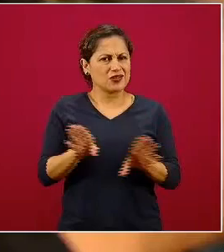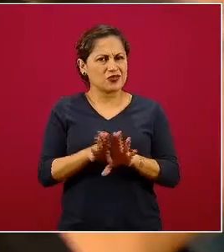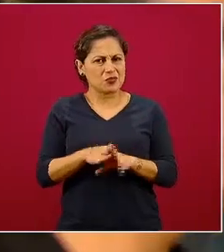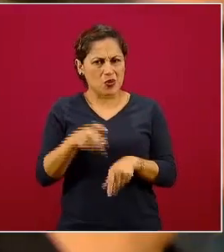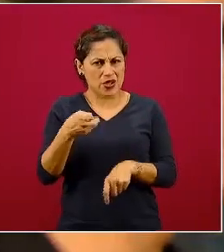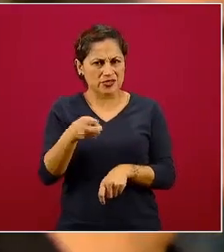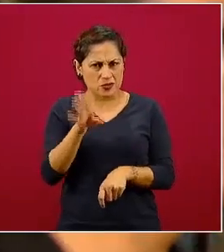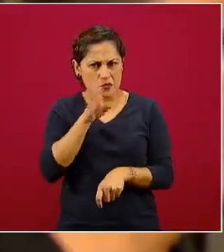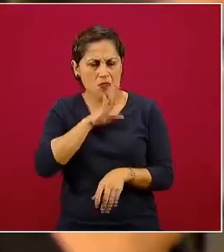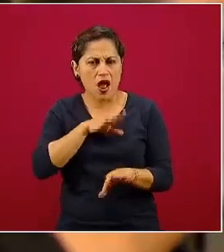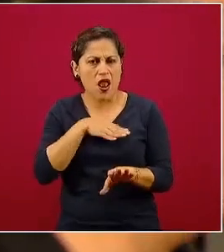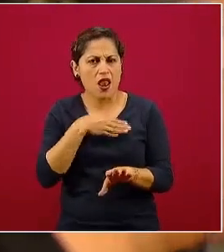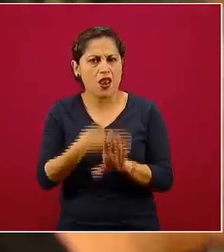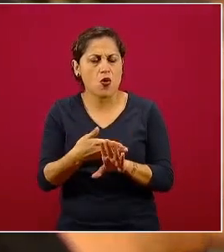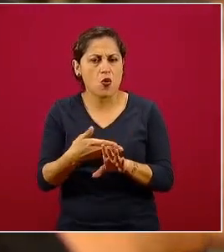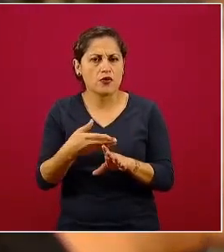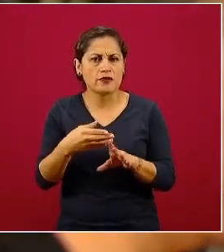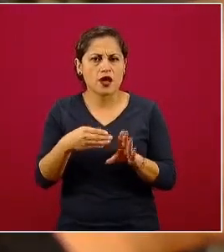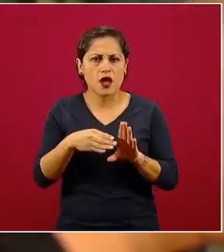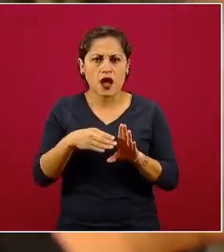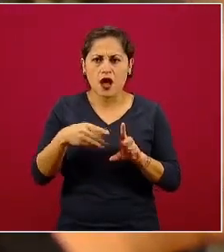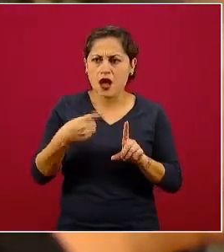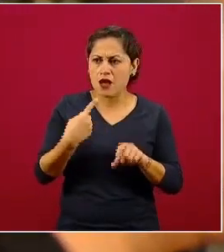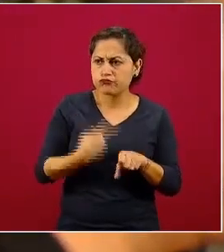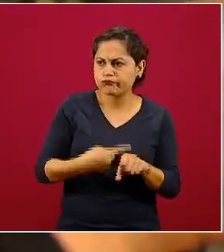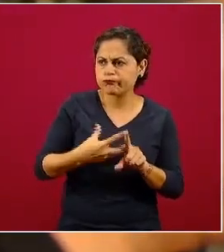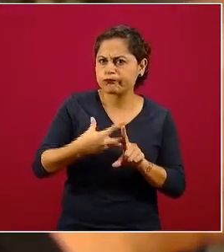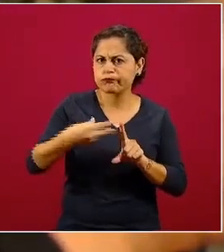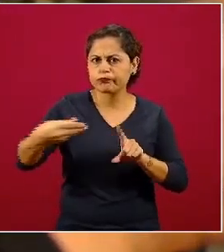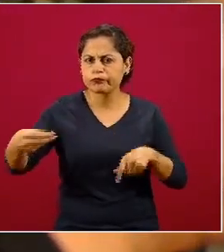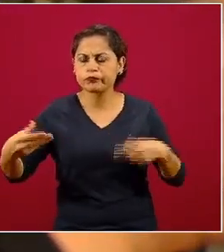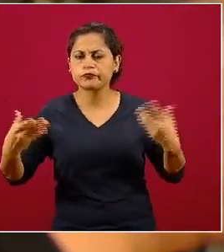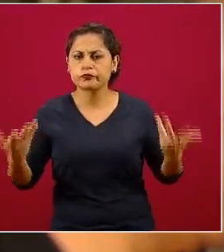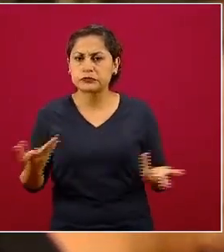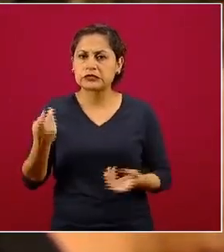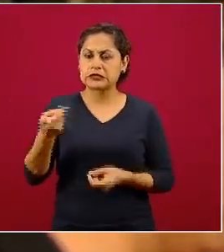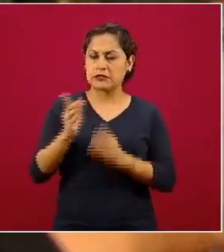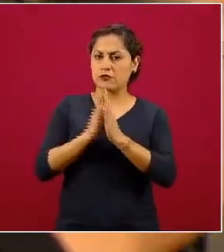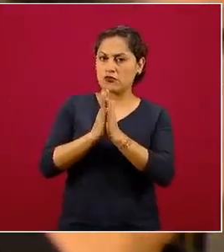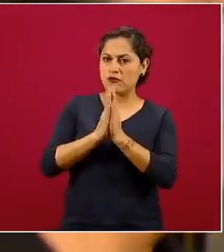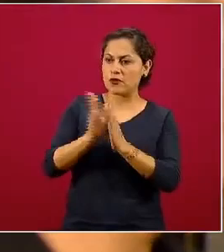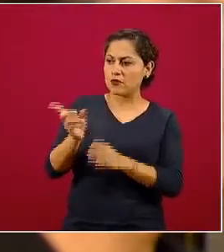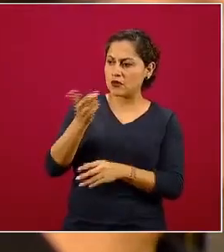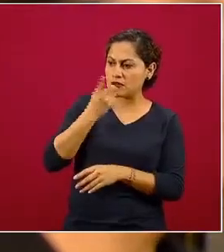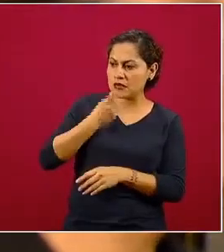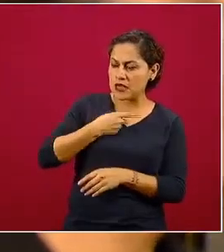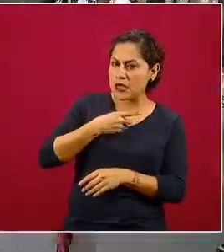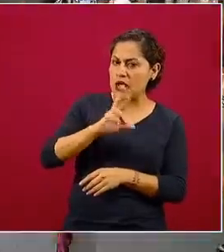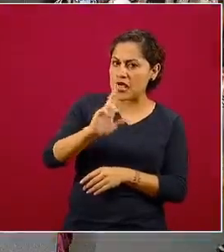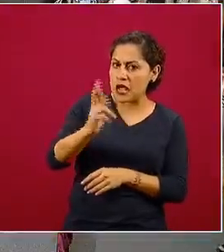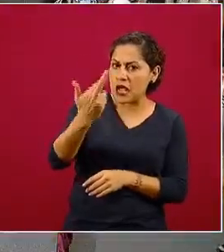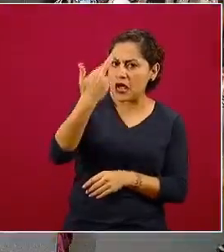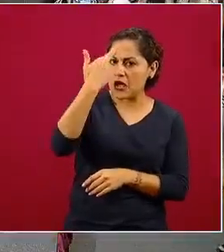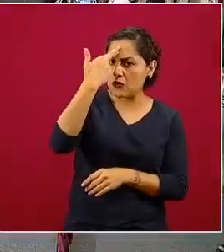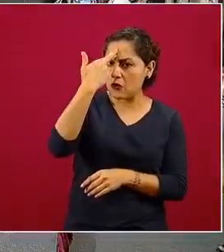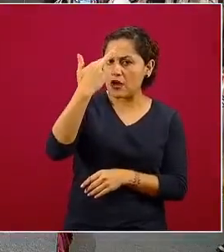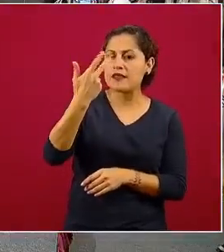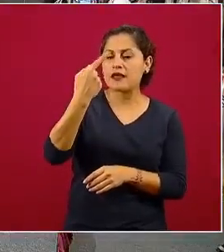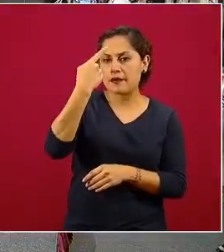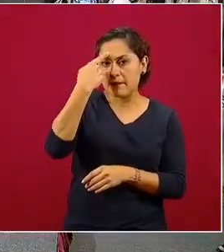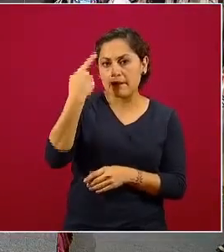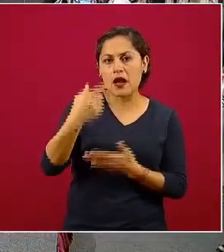juega ahí? Y si nos podría recordar, pues, ¿cuál es el mejor tratamiento que existe hasta el momento para el virus? Con mucho gusto.